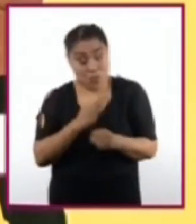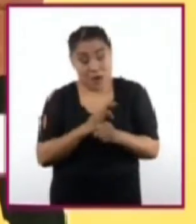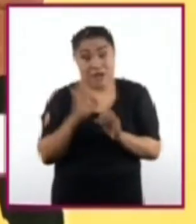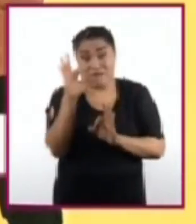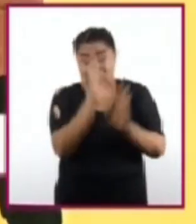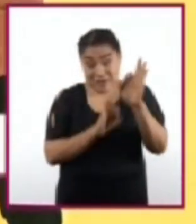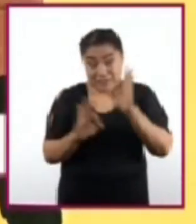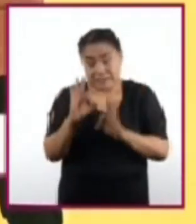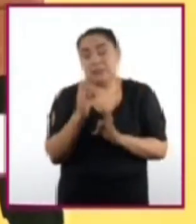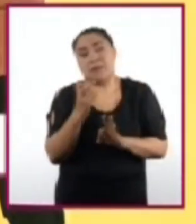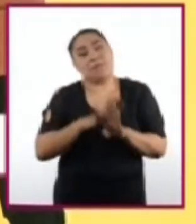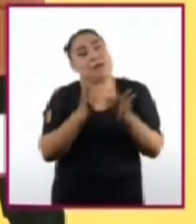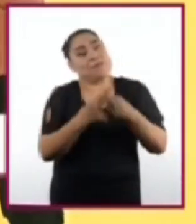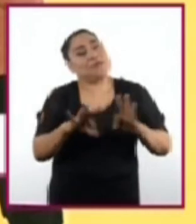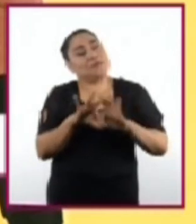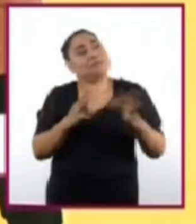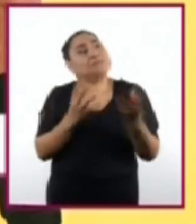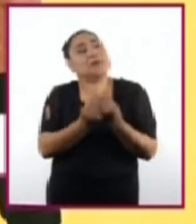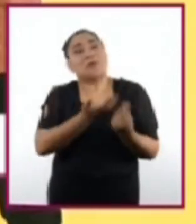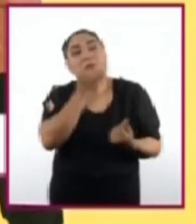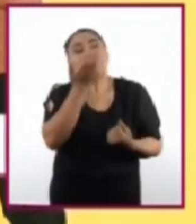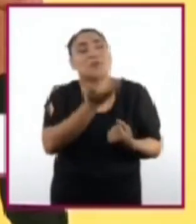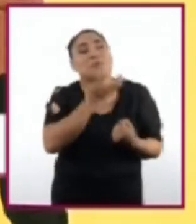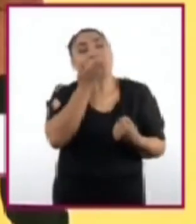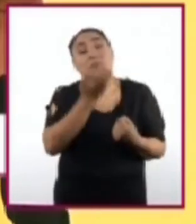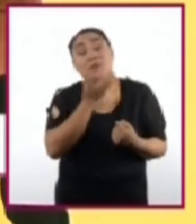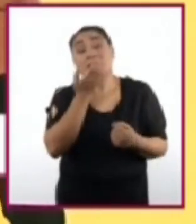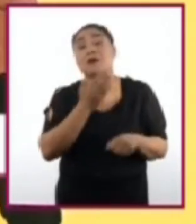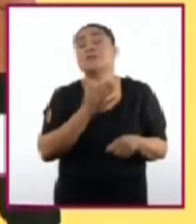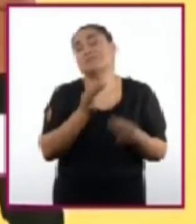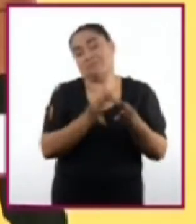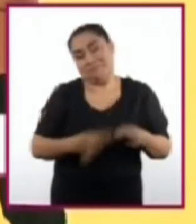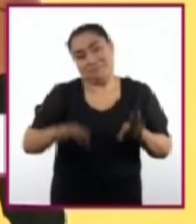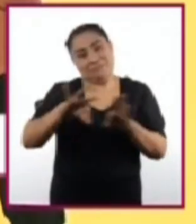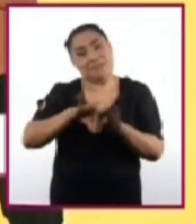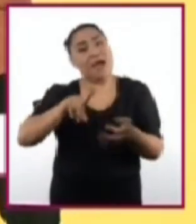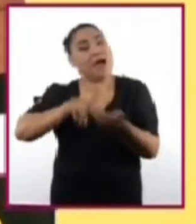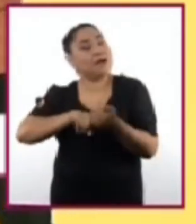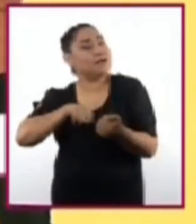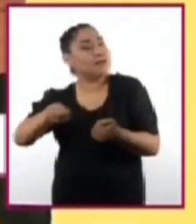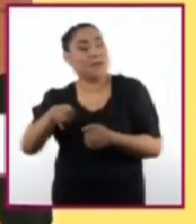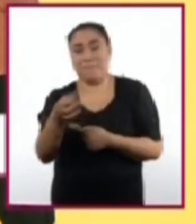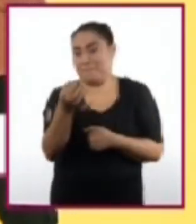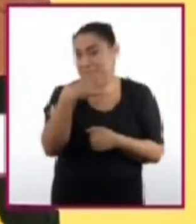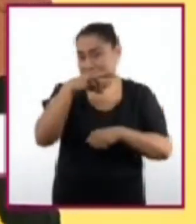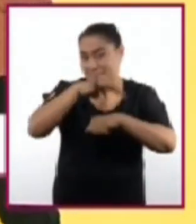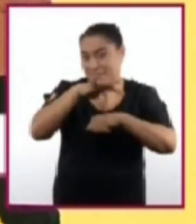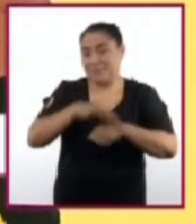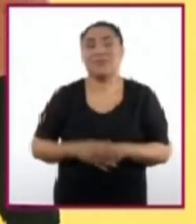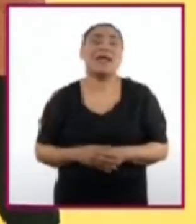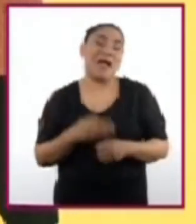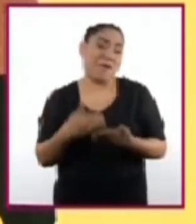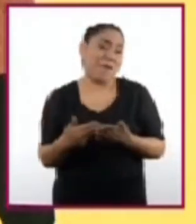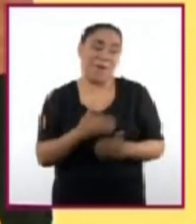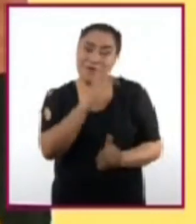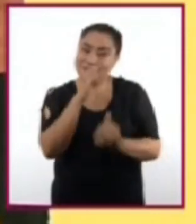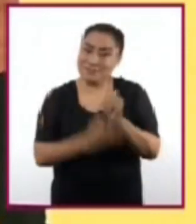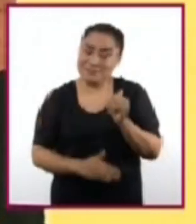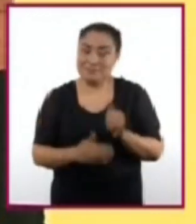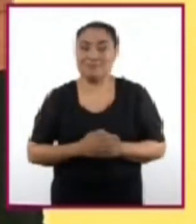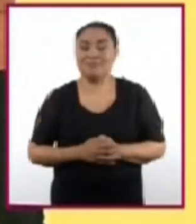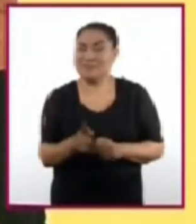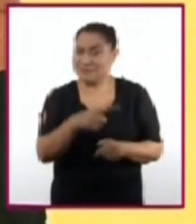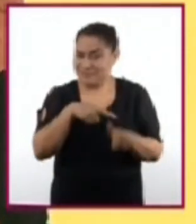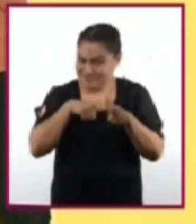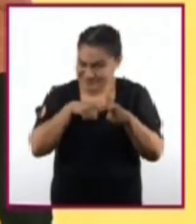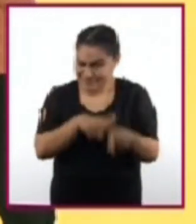es parte de nuestra vida cotidiana y un elemento fundamental dentro de la medicina. Por ahora hemos terminado. Pero no dejes